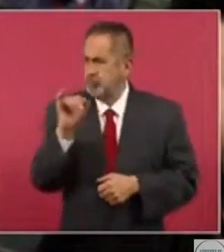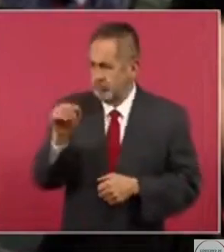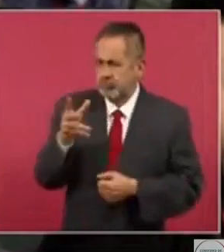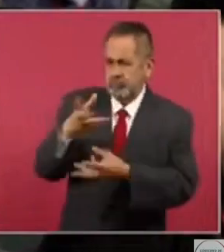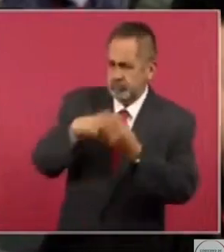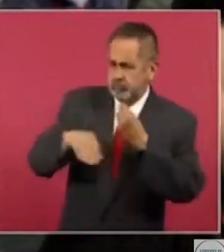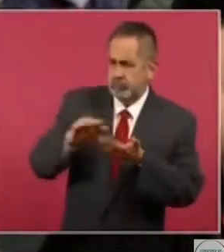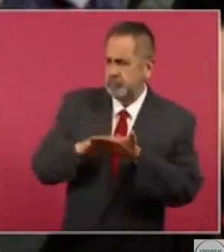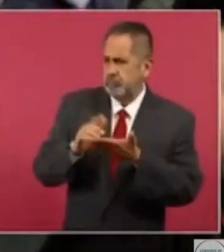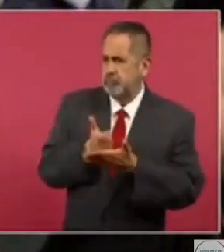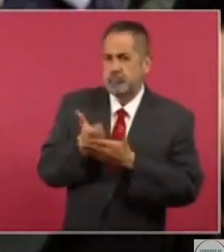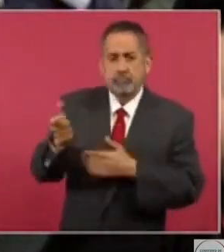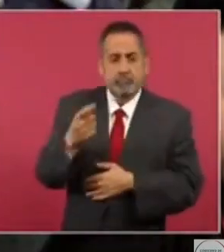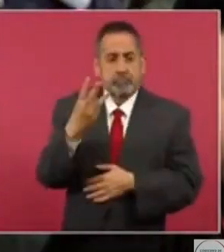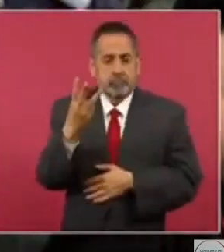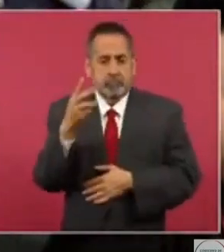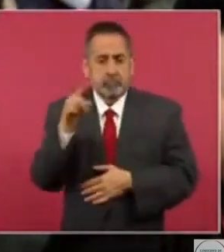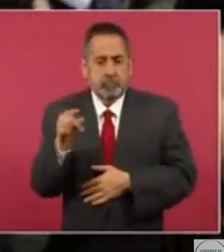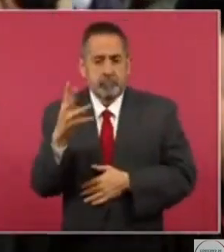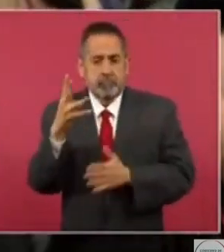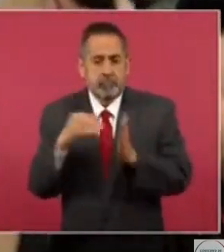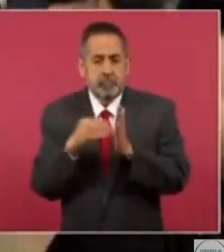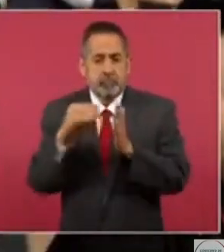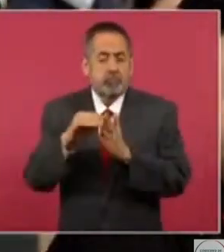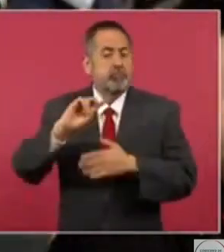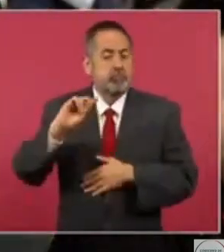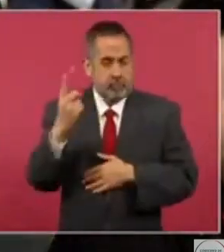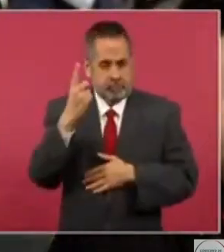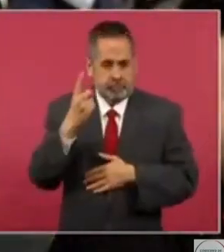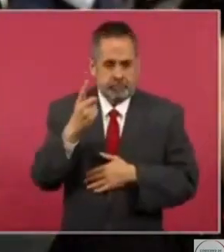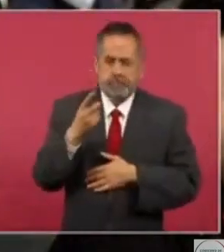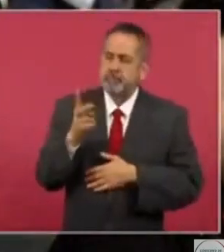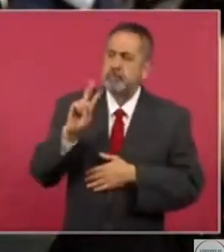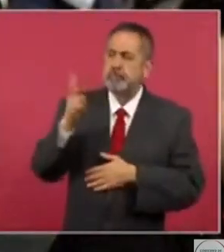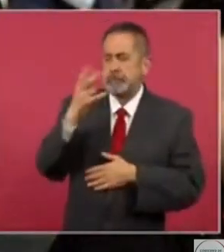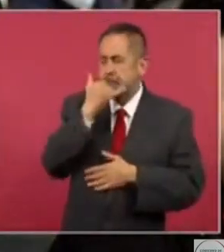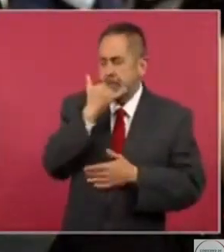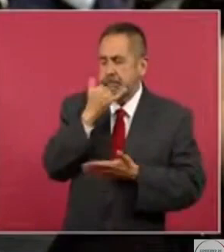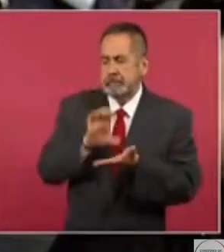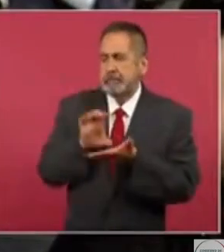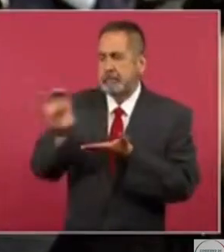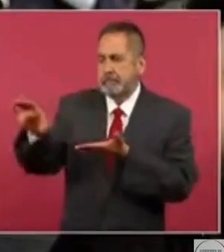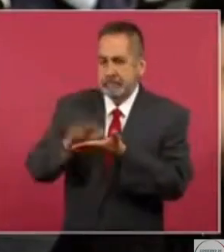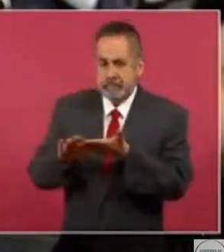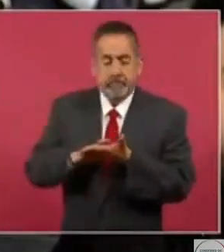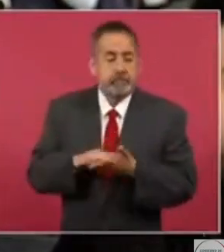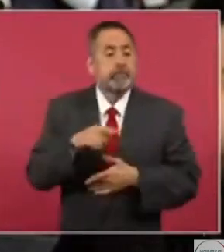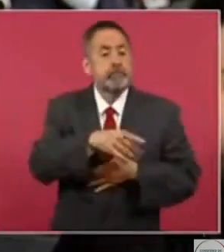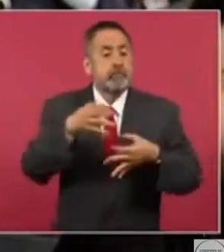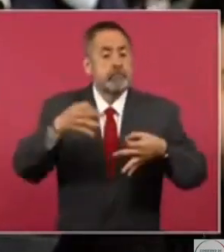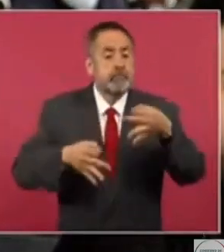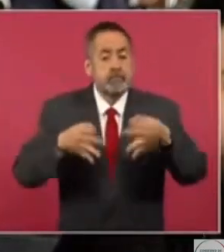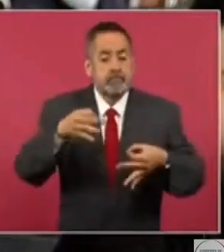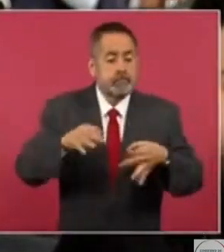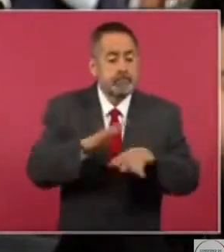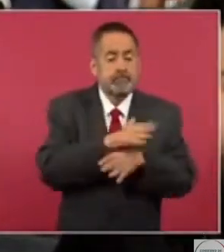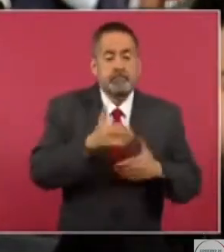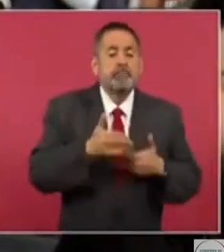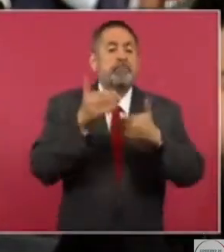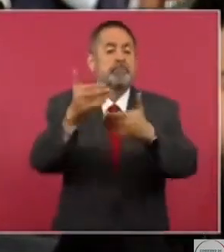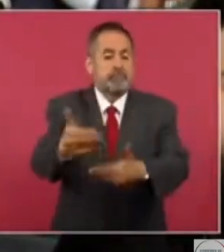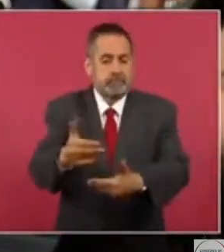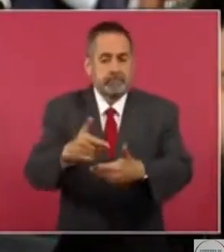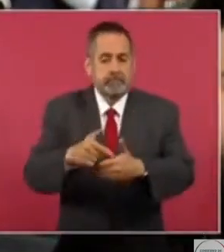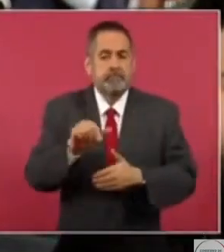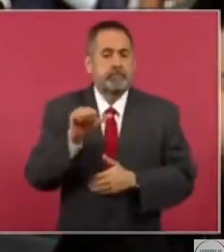daño por, se dice, de 3.4 millones de dólares y que la audiencia fue diferida hasta el 16 de febrero para